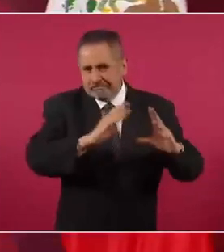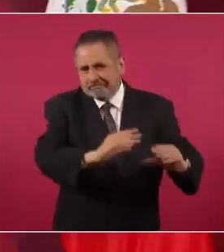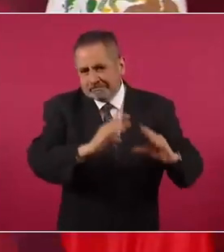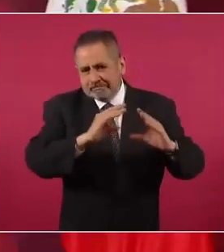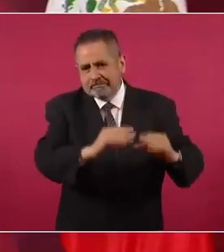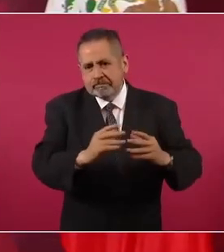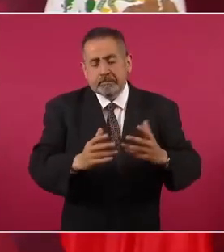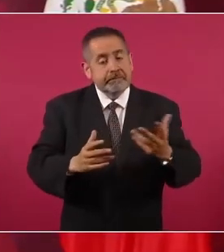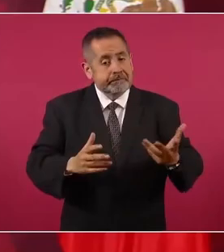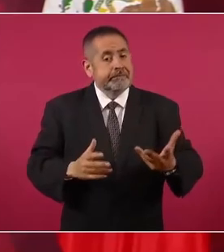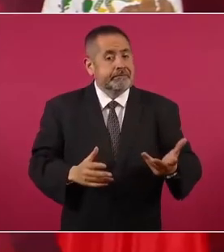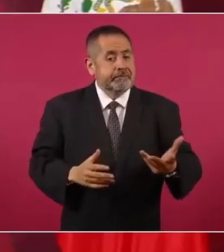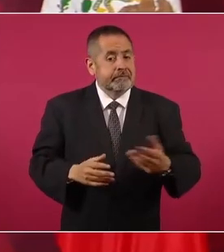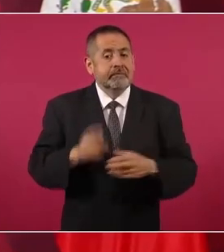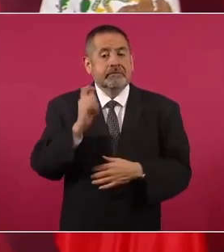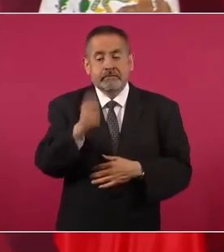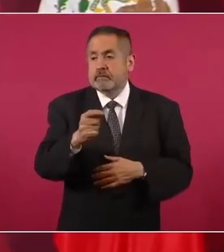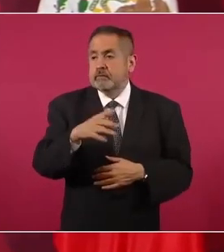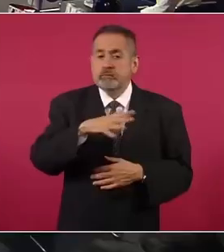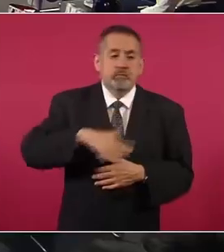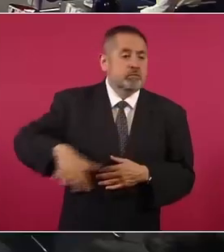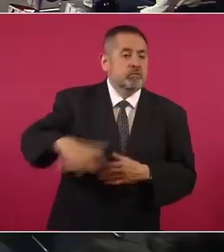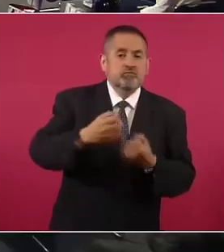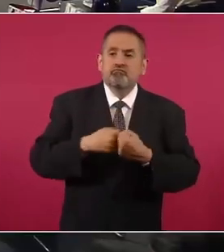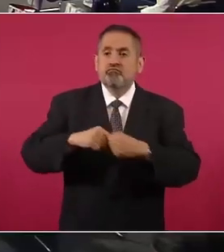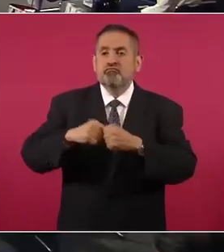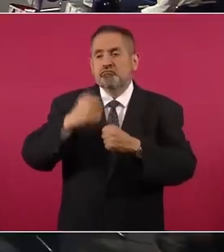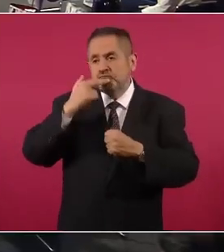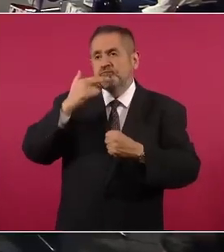¿Eso tiene que ver con una sociedad mejor?